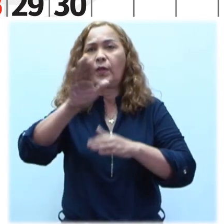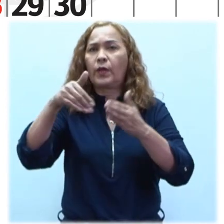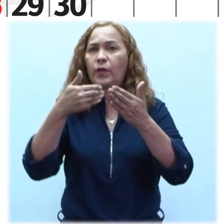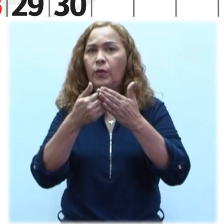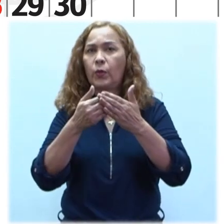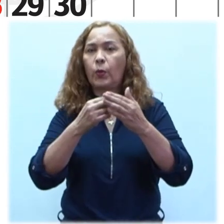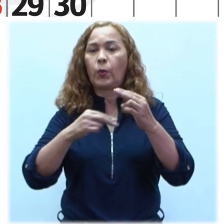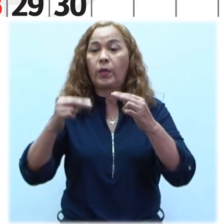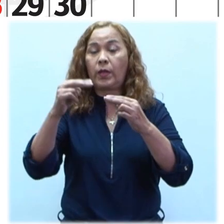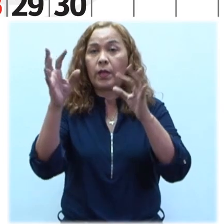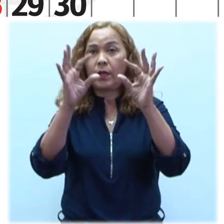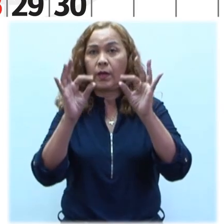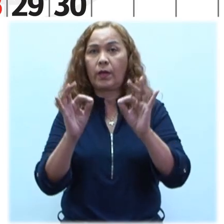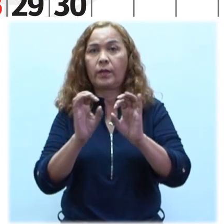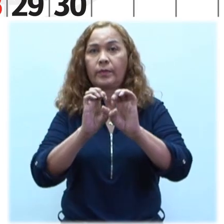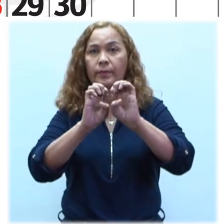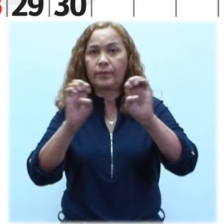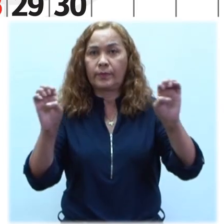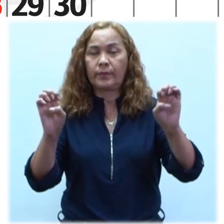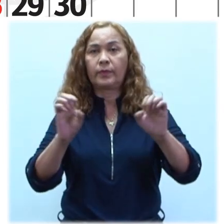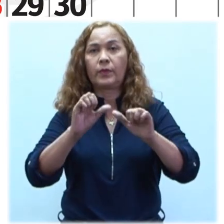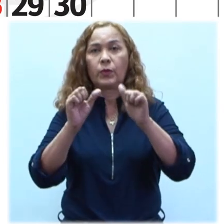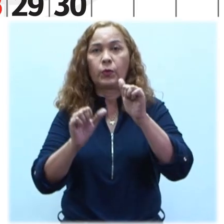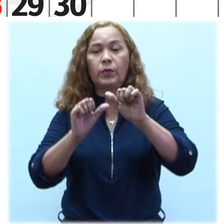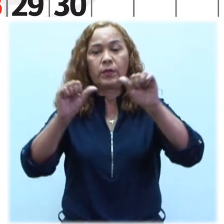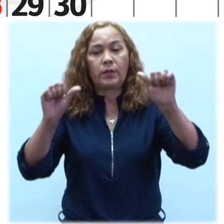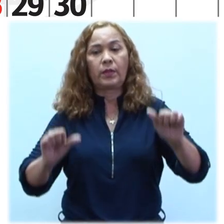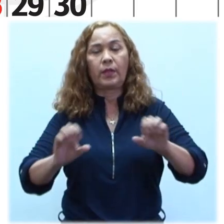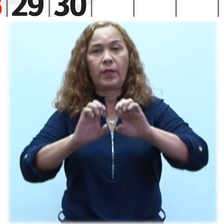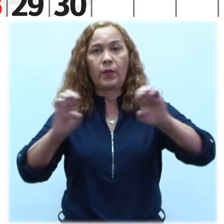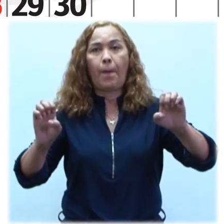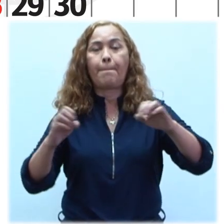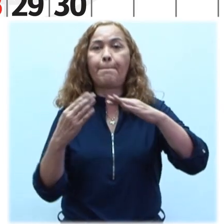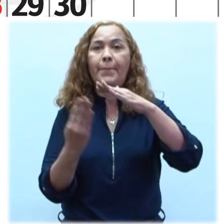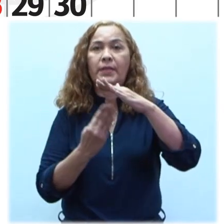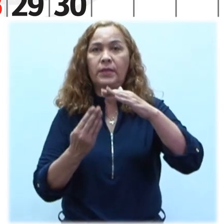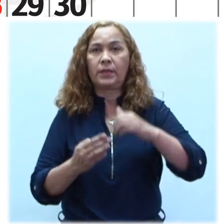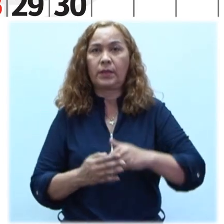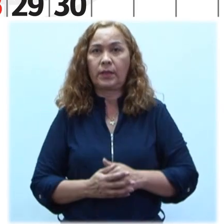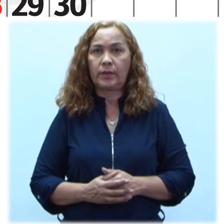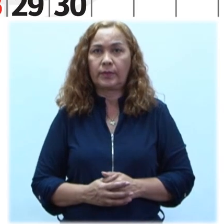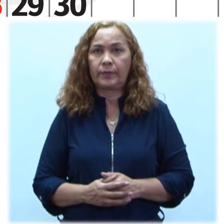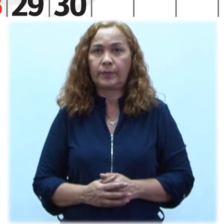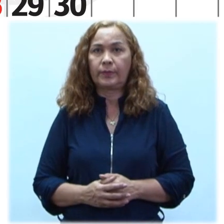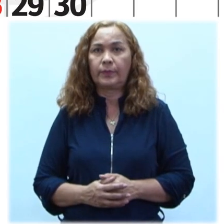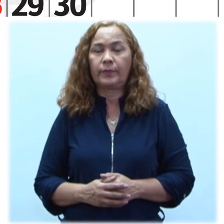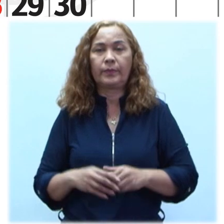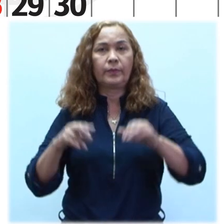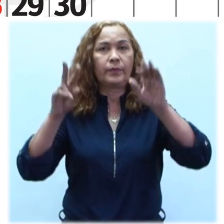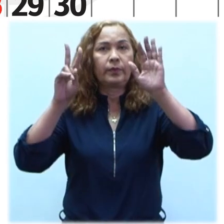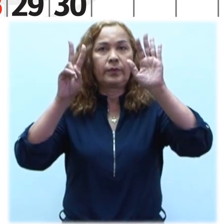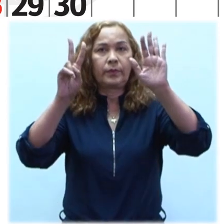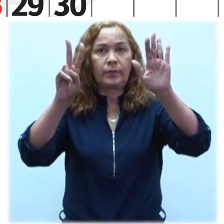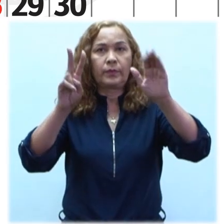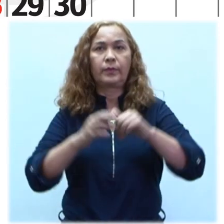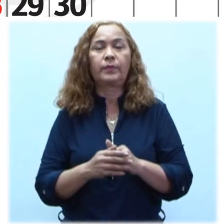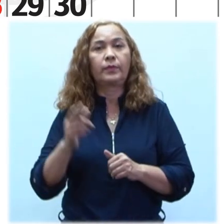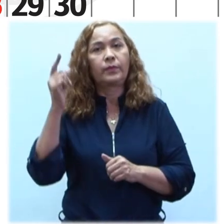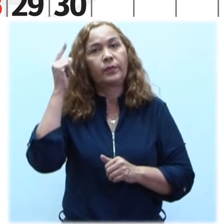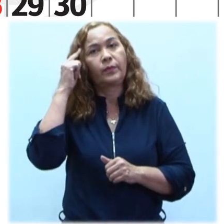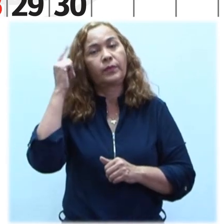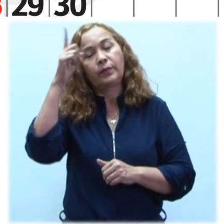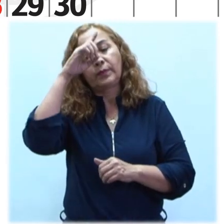en todos los niveles y modalidades del subsistema de educación básica Día 7